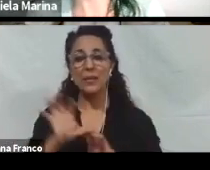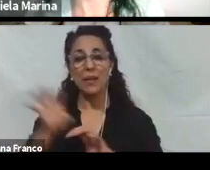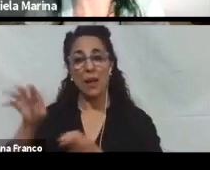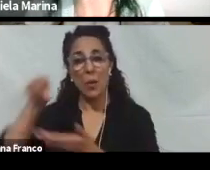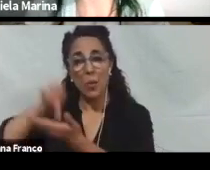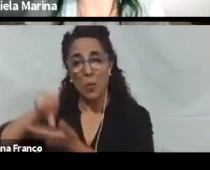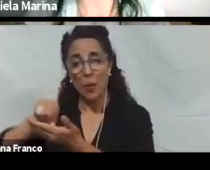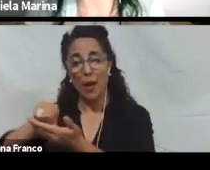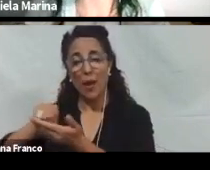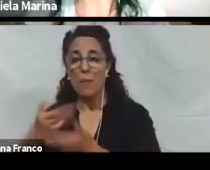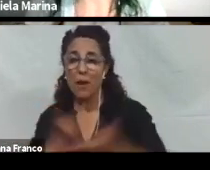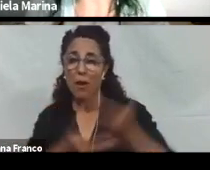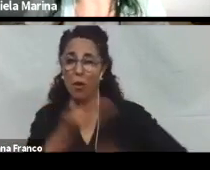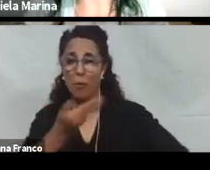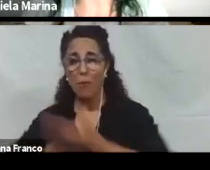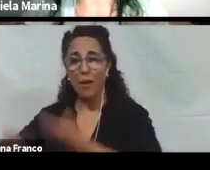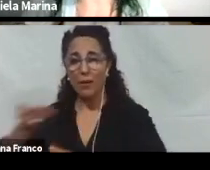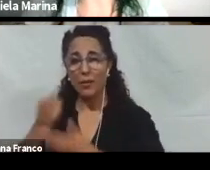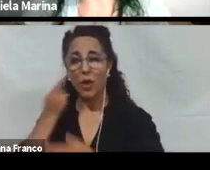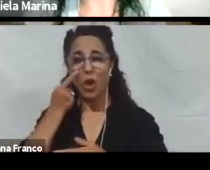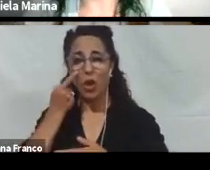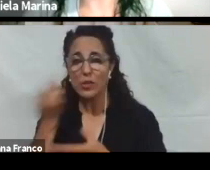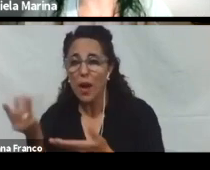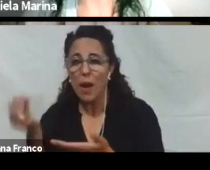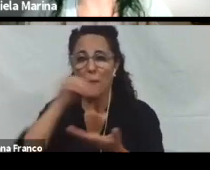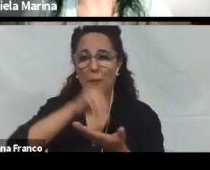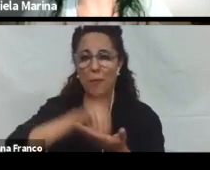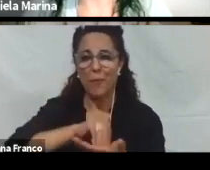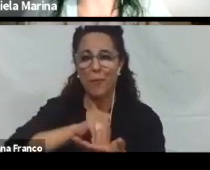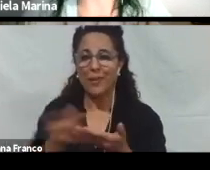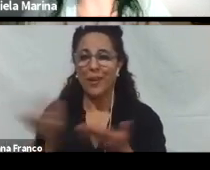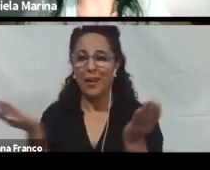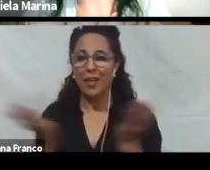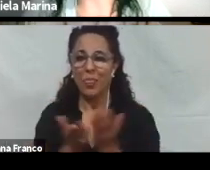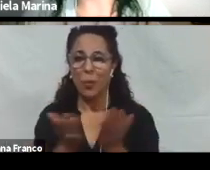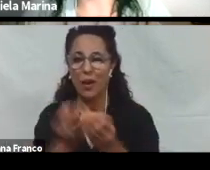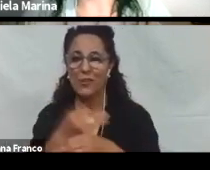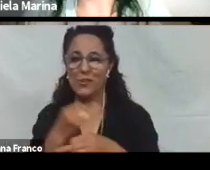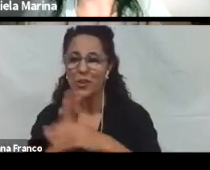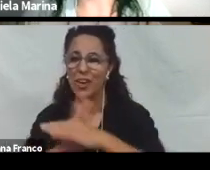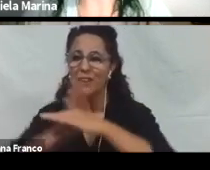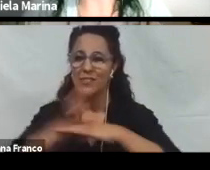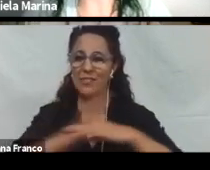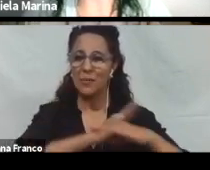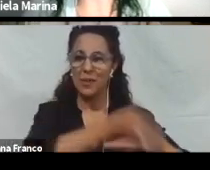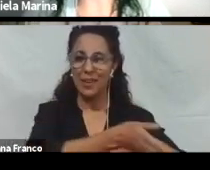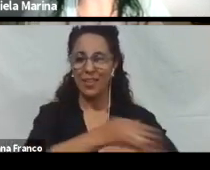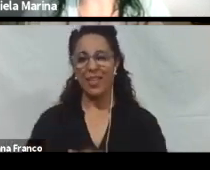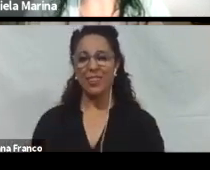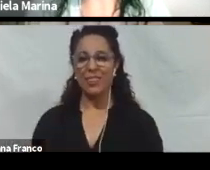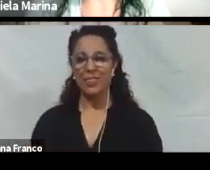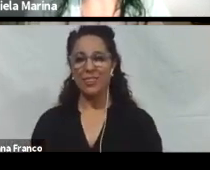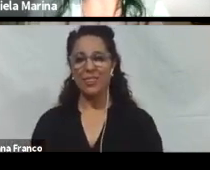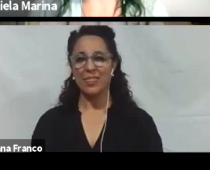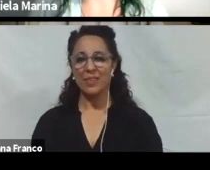nuestro conocimiento. Y aportar a la educación. Y a la accesibilidad. Así que bueno. Por mi parte